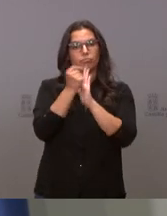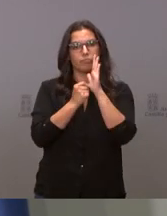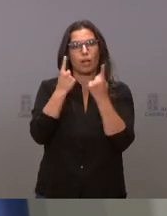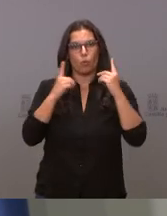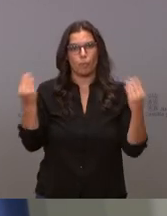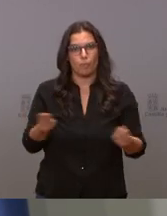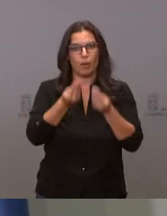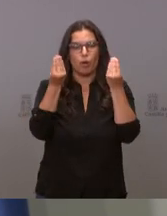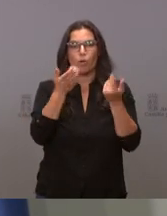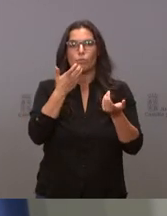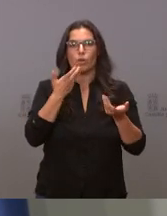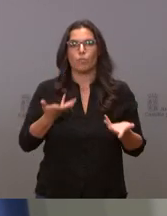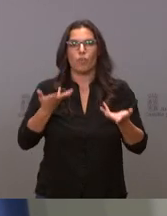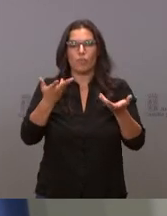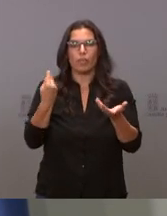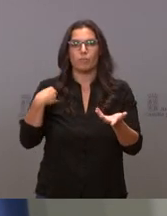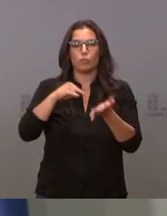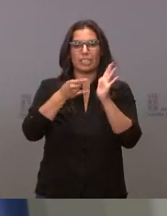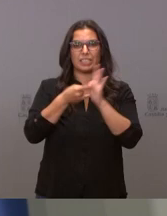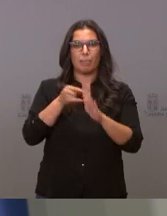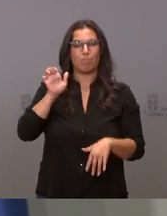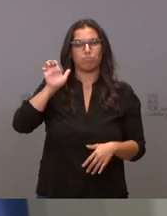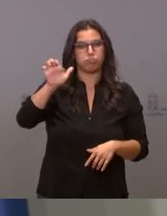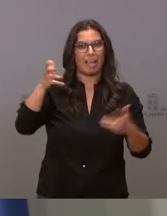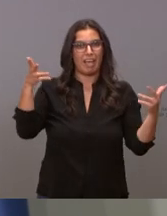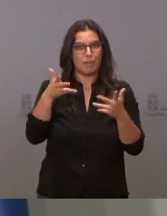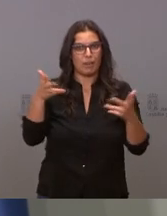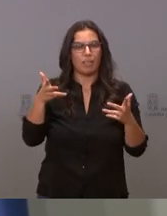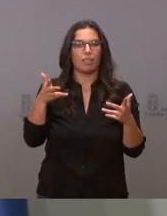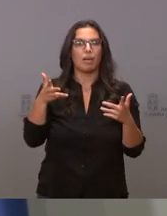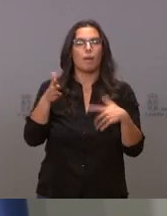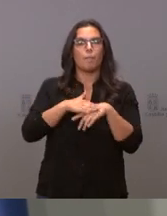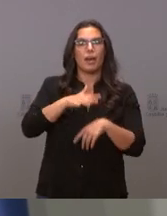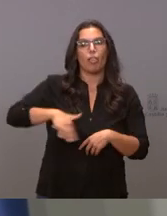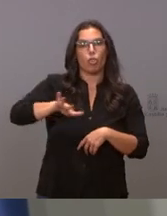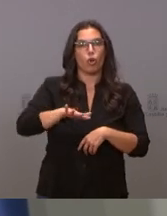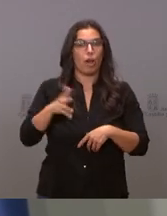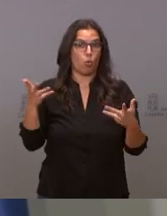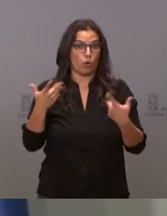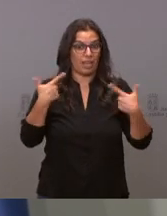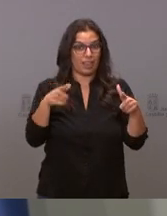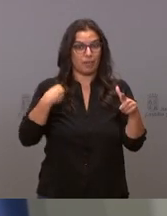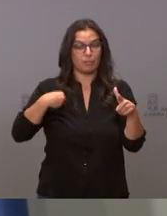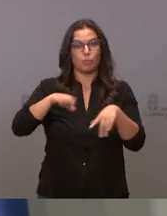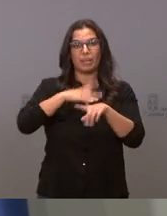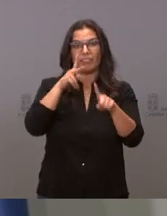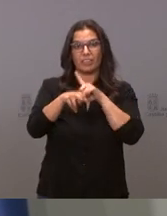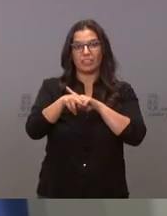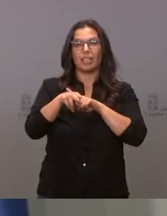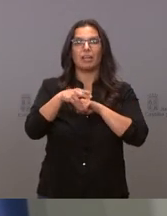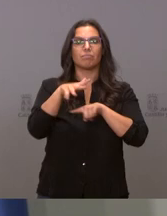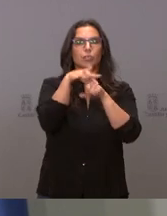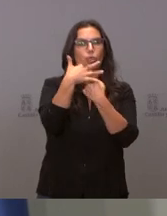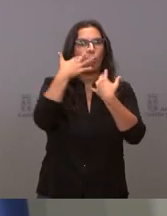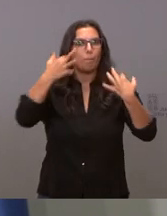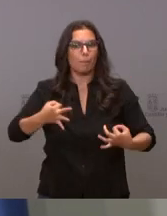la dotación de sistemas de pulsadores de emergencia para las zonas de urgencia con el fin de evitar situaciones de peligro a